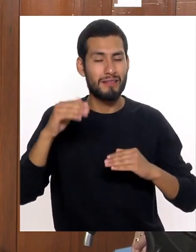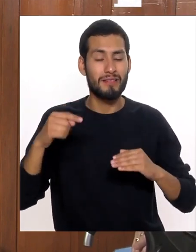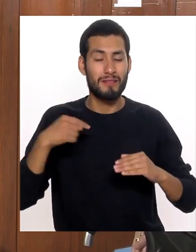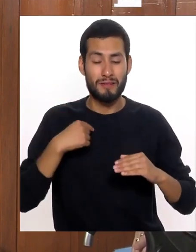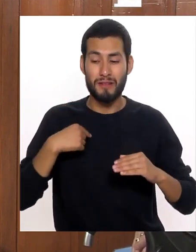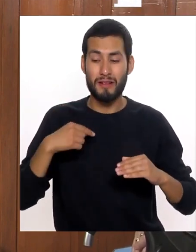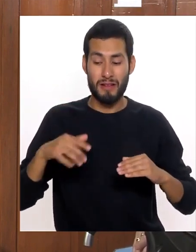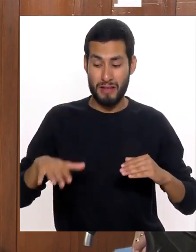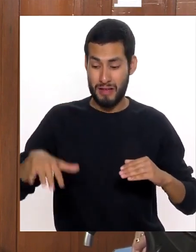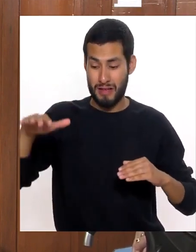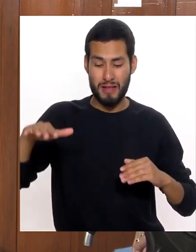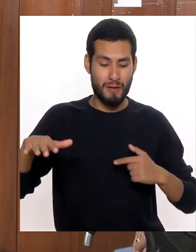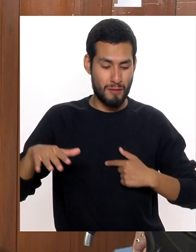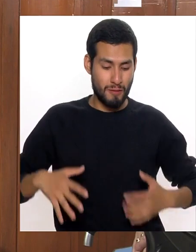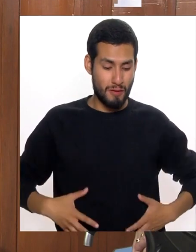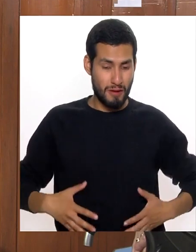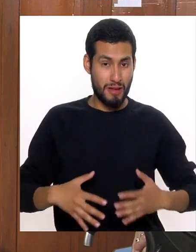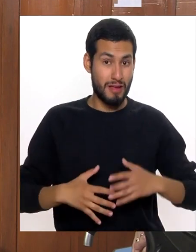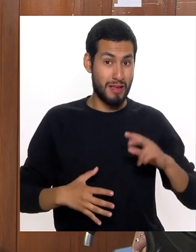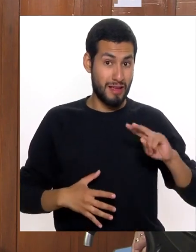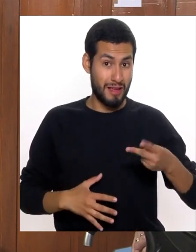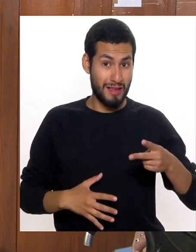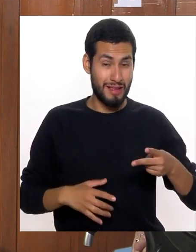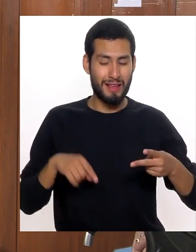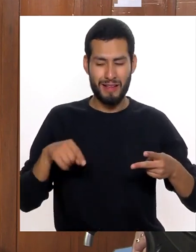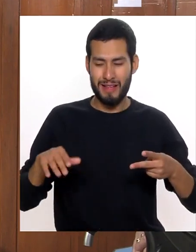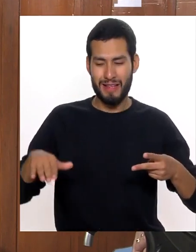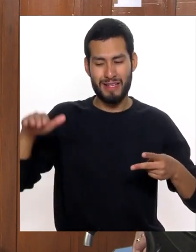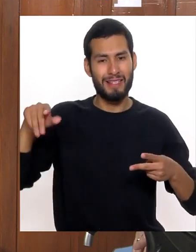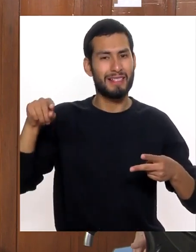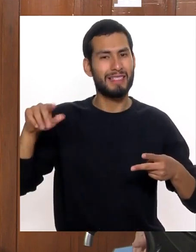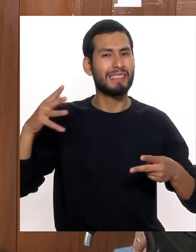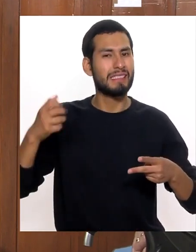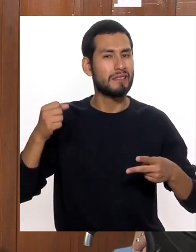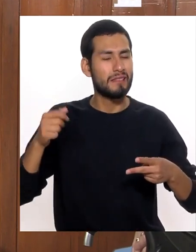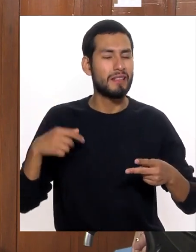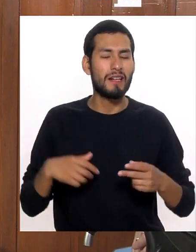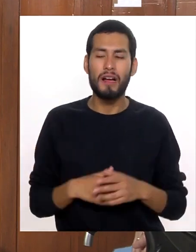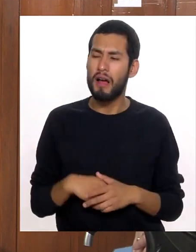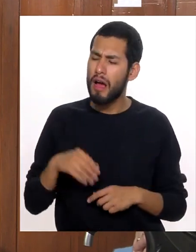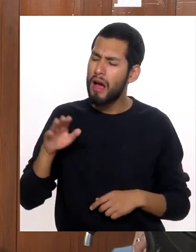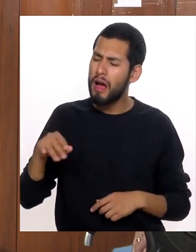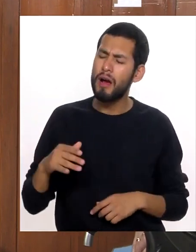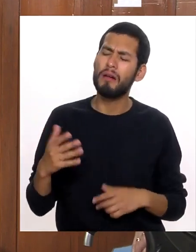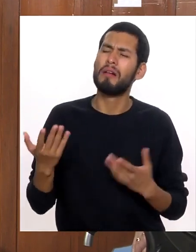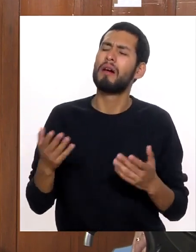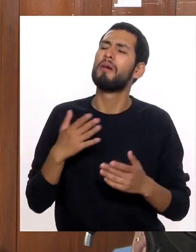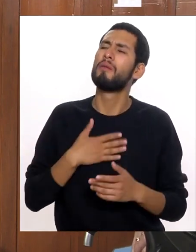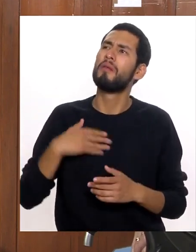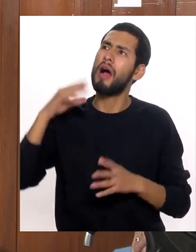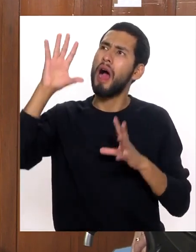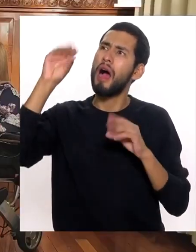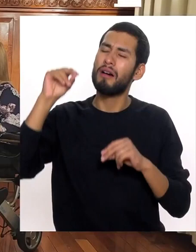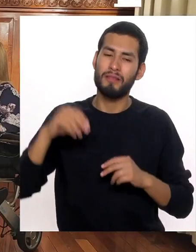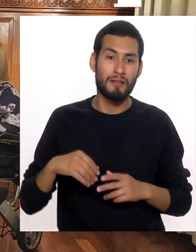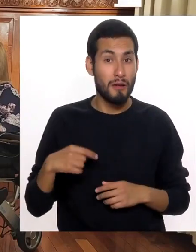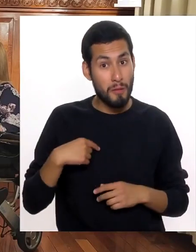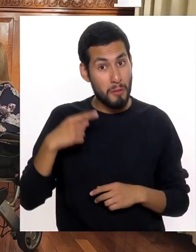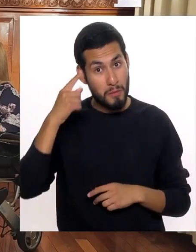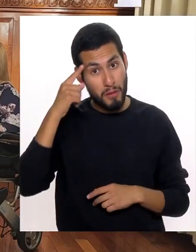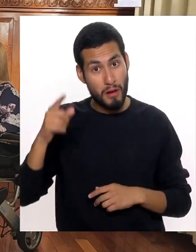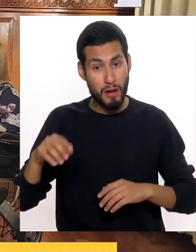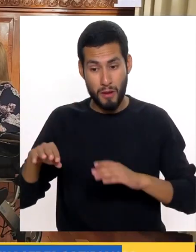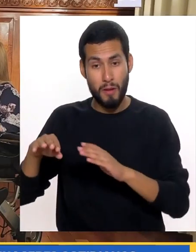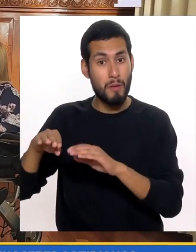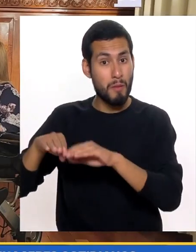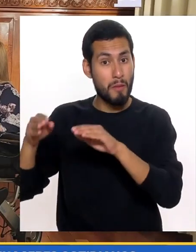En cinta del segundo De mi Jefferson Que ha venido Este El más grandecito Pues yo le decía Ay, ahora apágame la